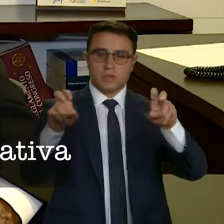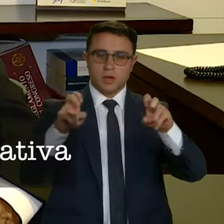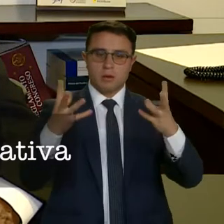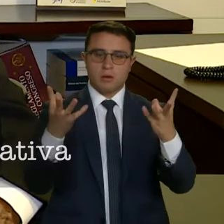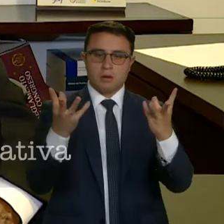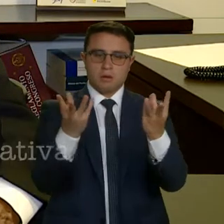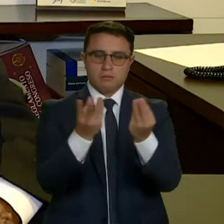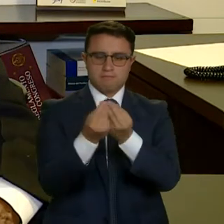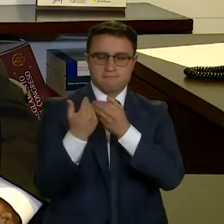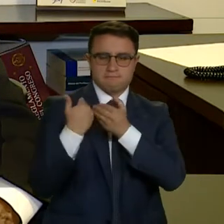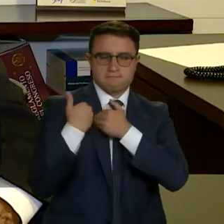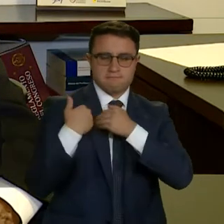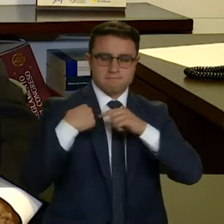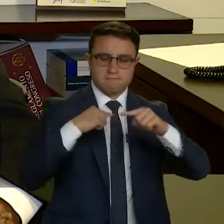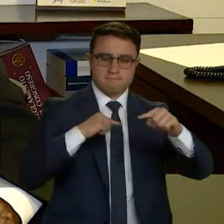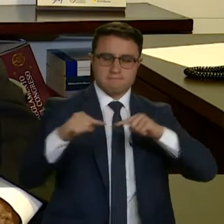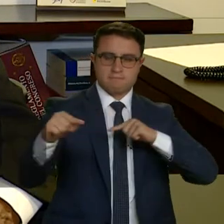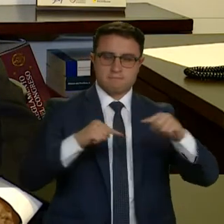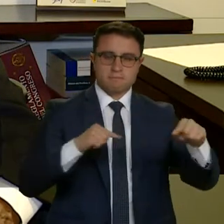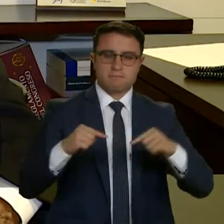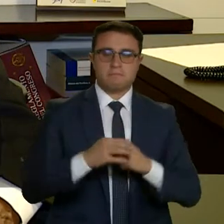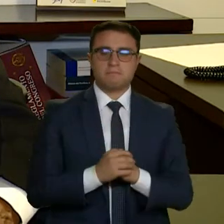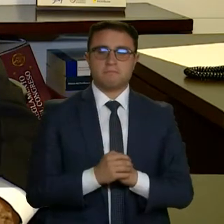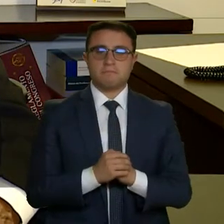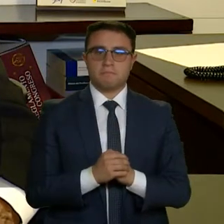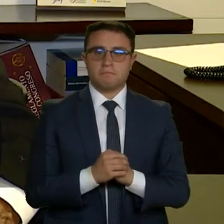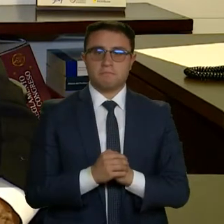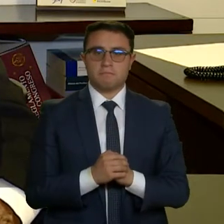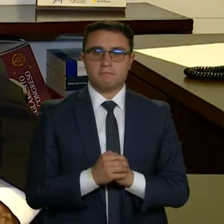carrera administrativa, vale decir servicio civil.